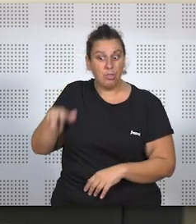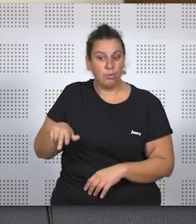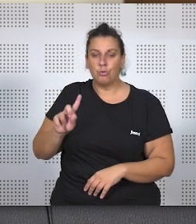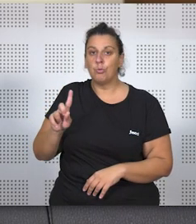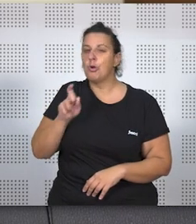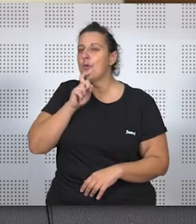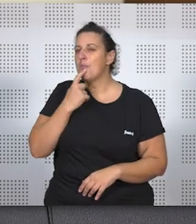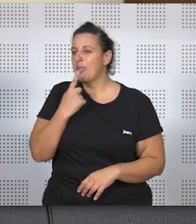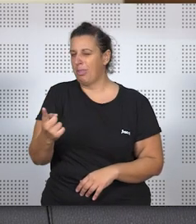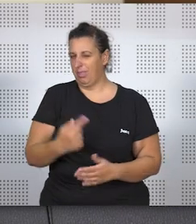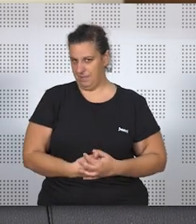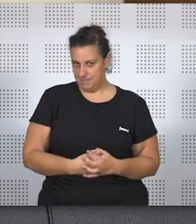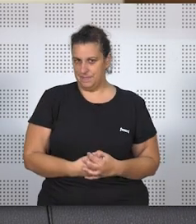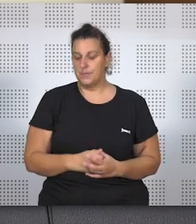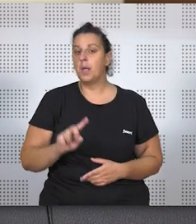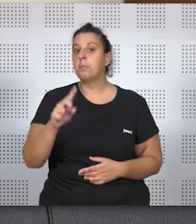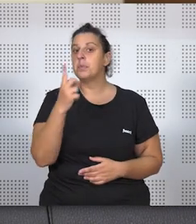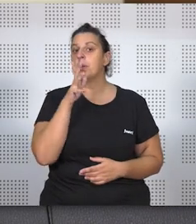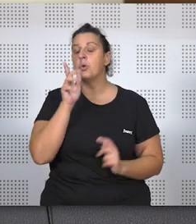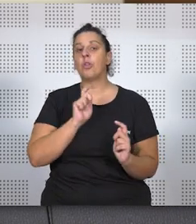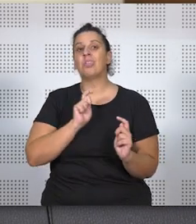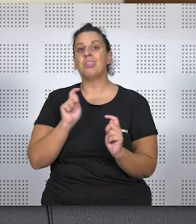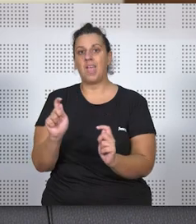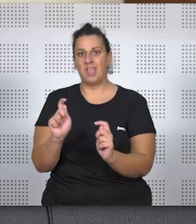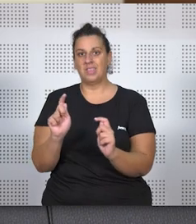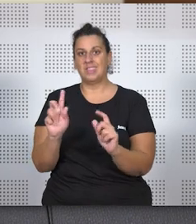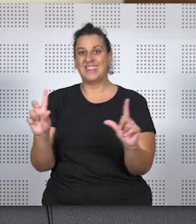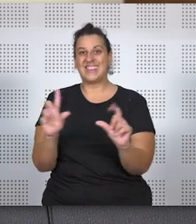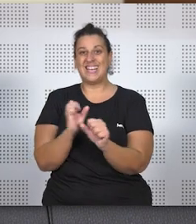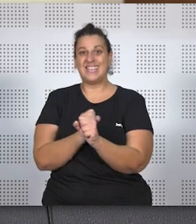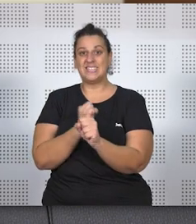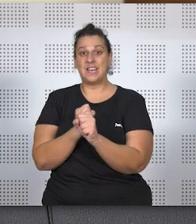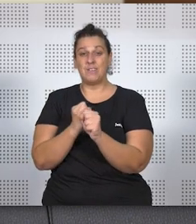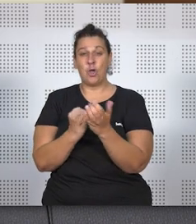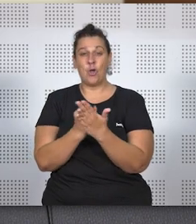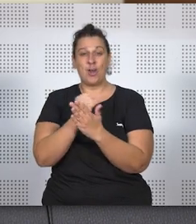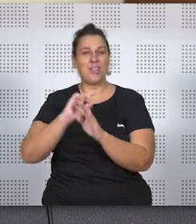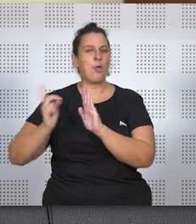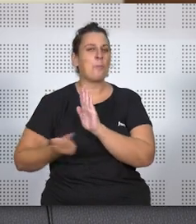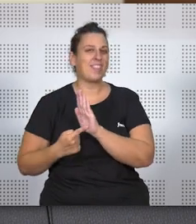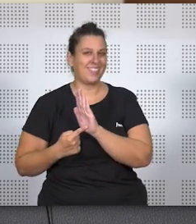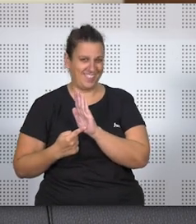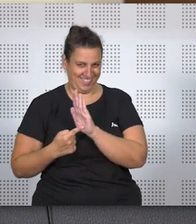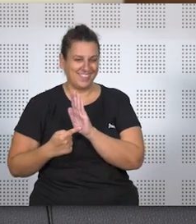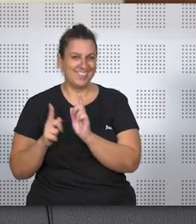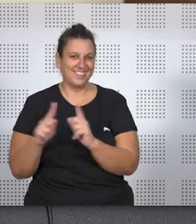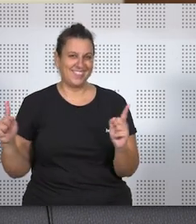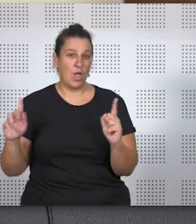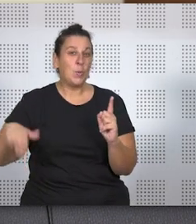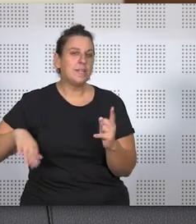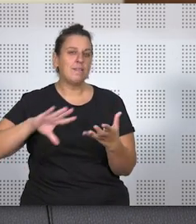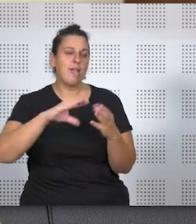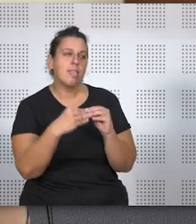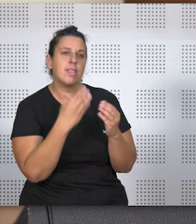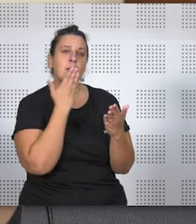términos se la da. En primer lugar, porque le concede el teletrabajo en toda la jornada. O no solamente en esas últimas